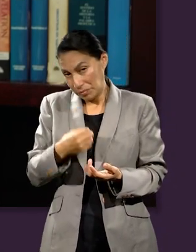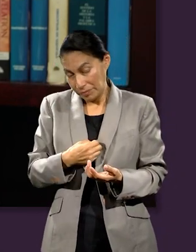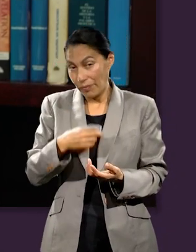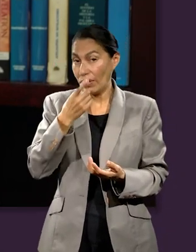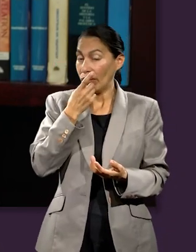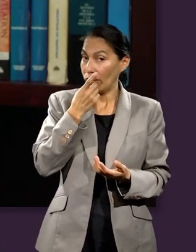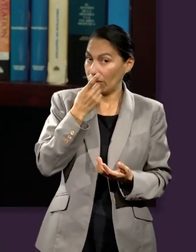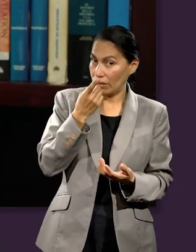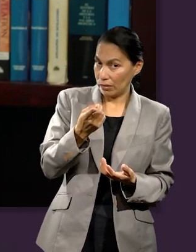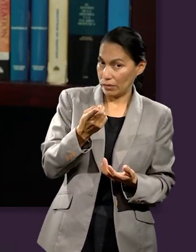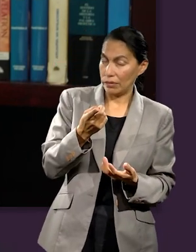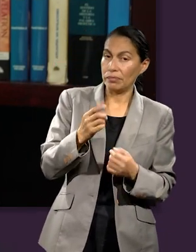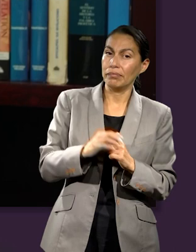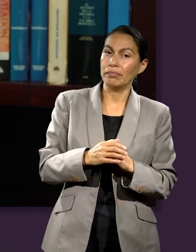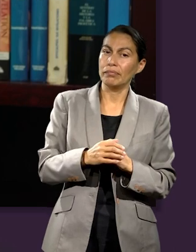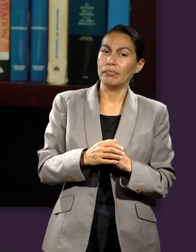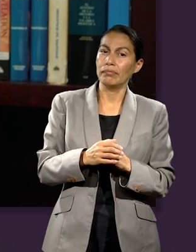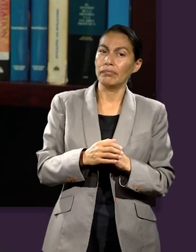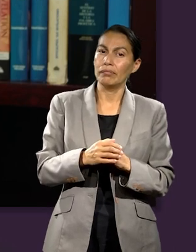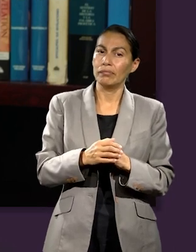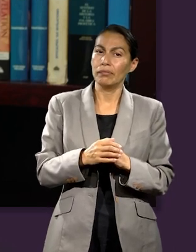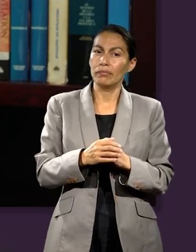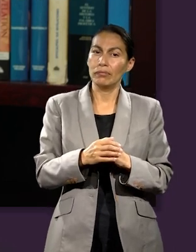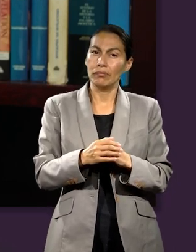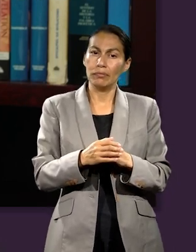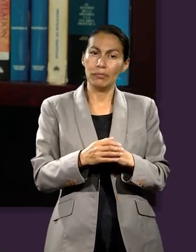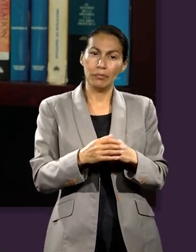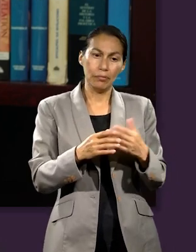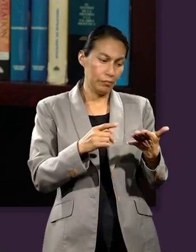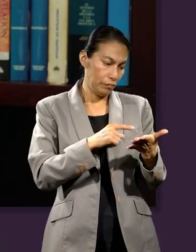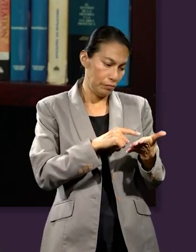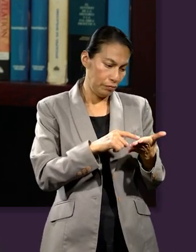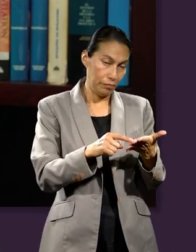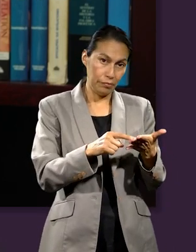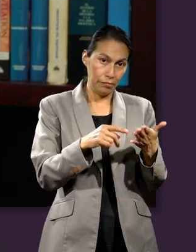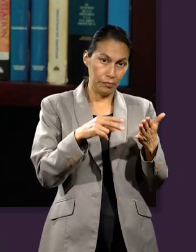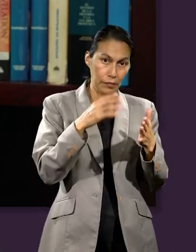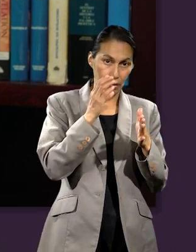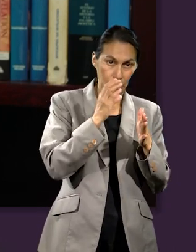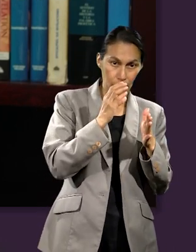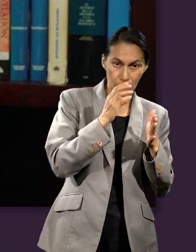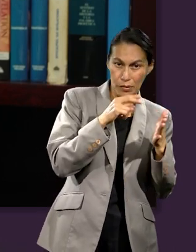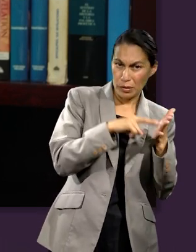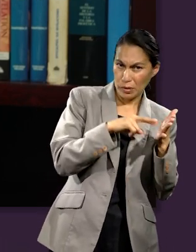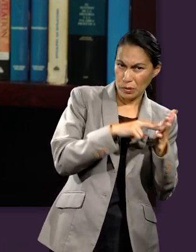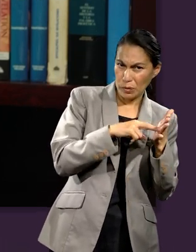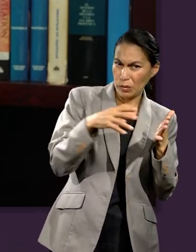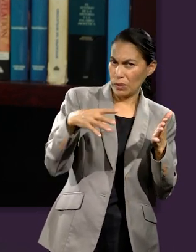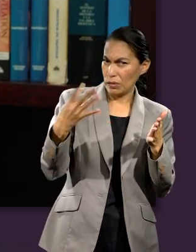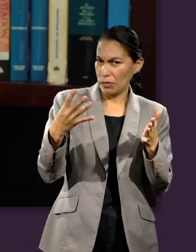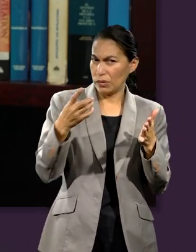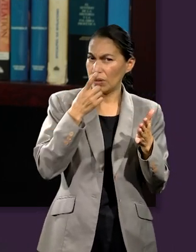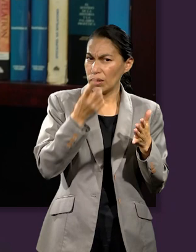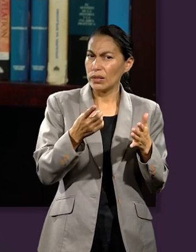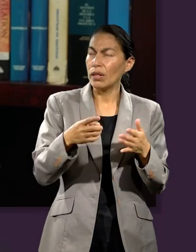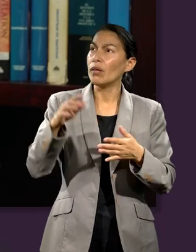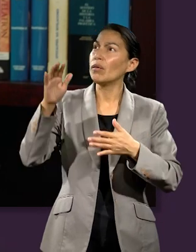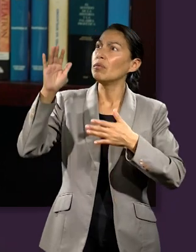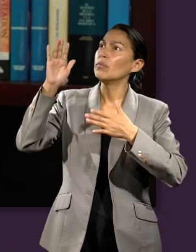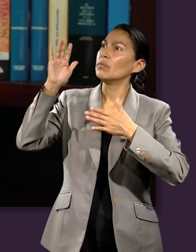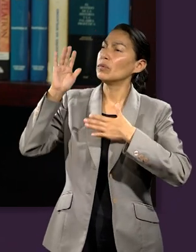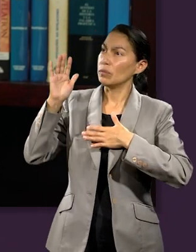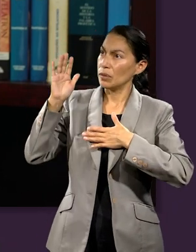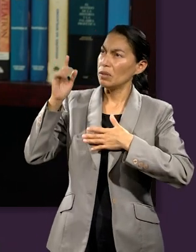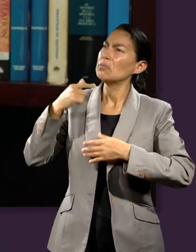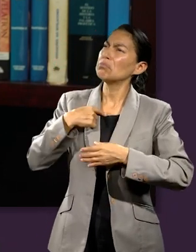sugiere la respuesta. Pero aún así, después de hacer esta pregunta tan desafiante, él dice en el